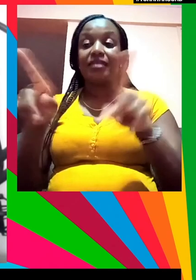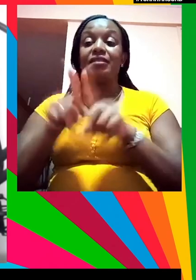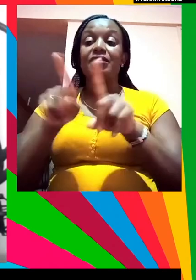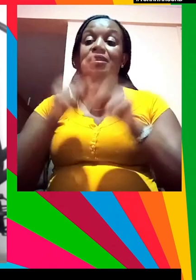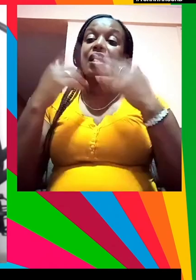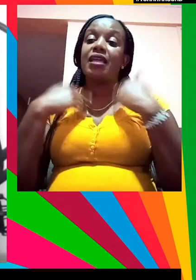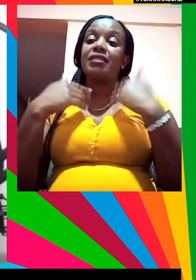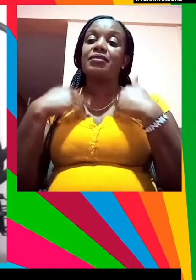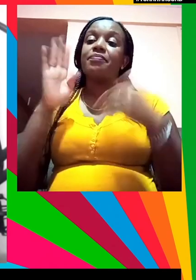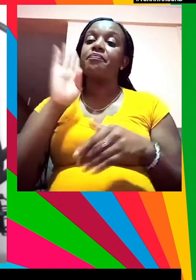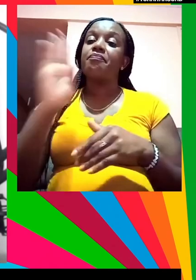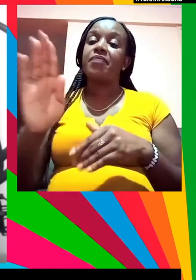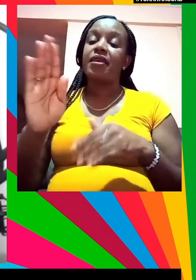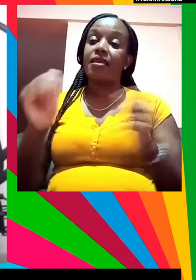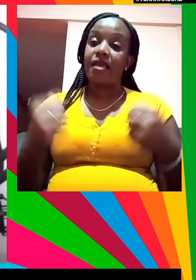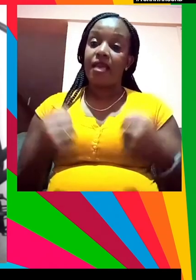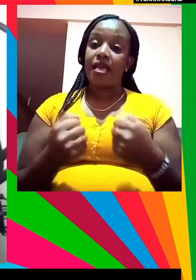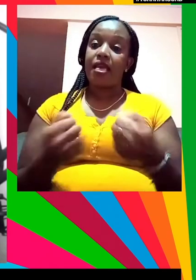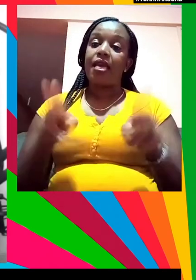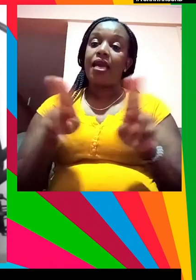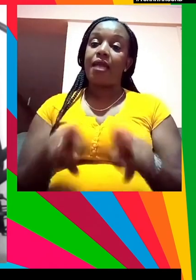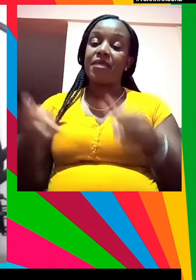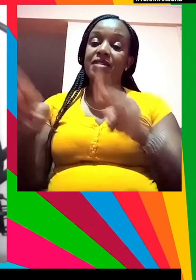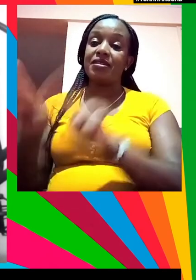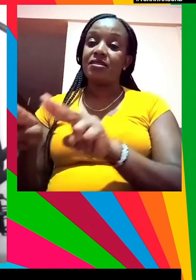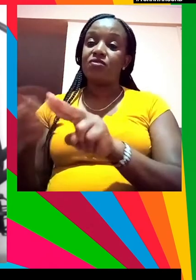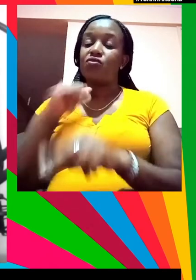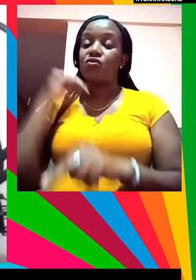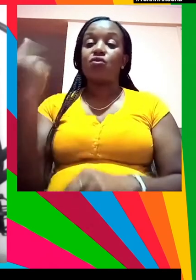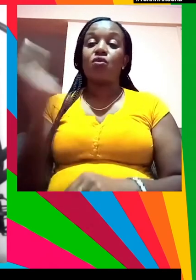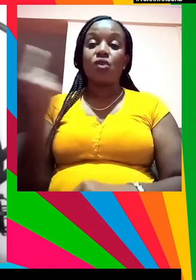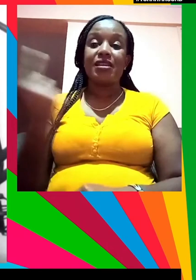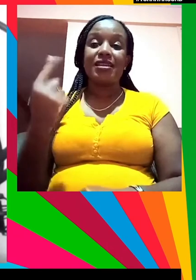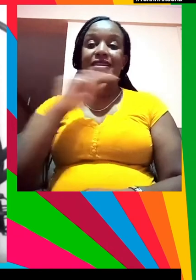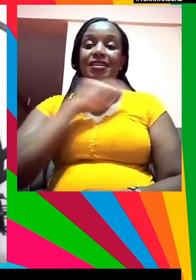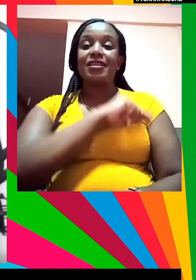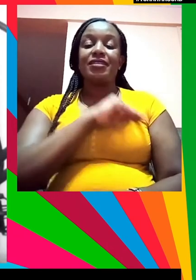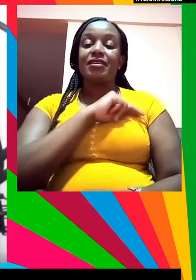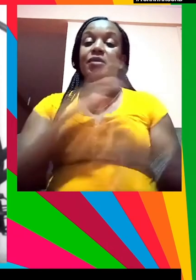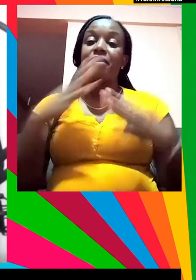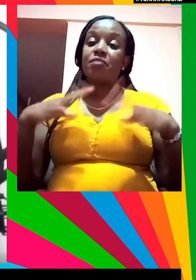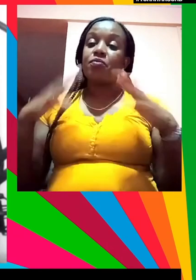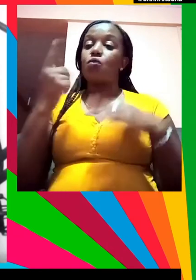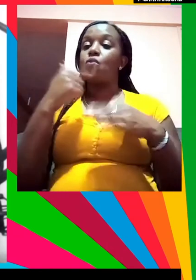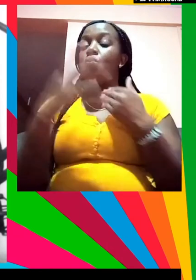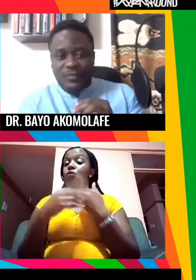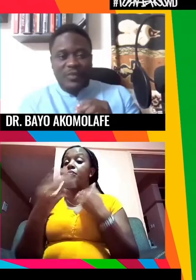se ha hablado mucho del dolor y el sufrimiento no solo de la naturaleza también de la raza negra